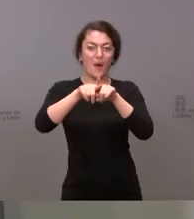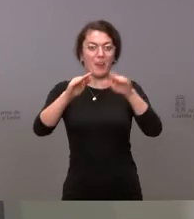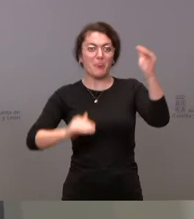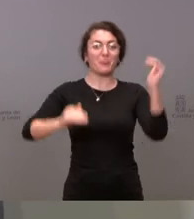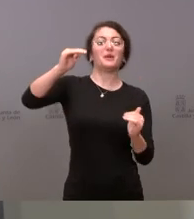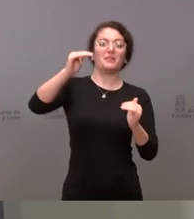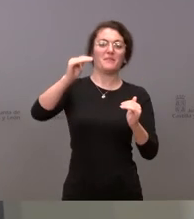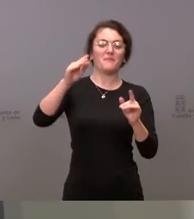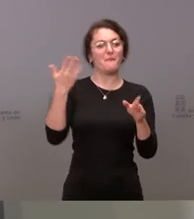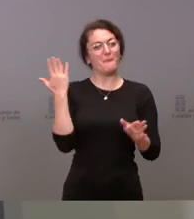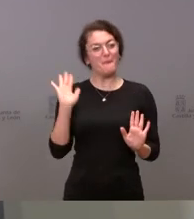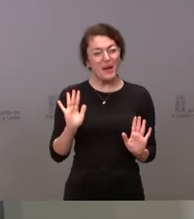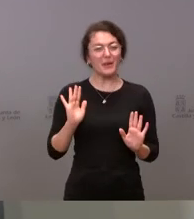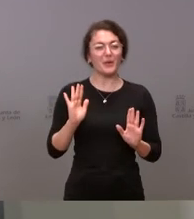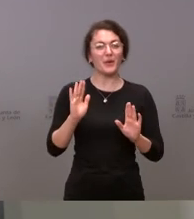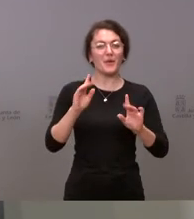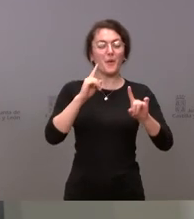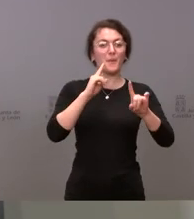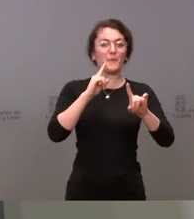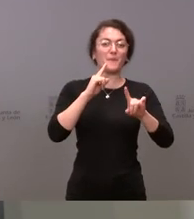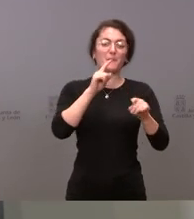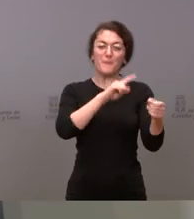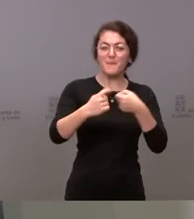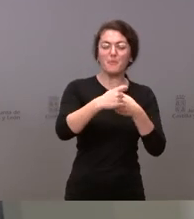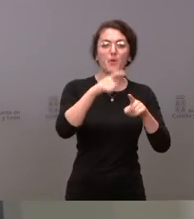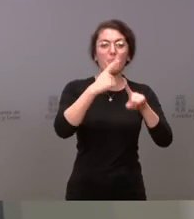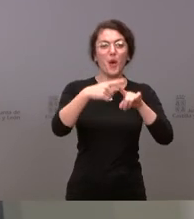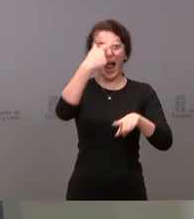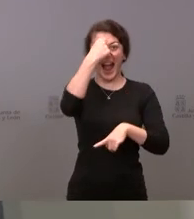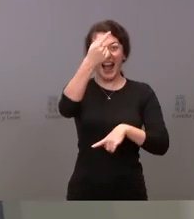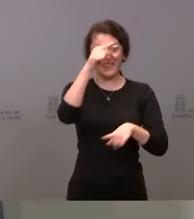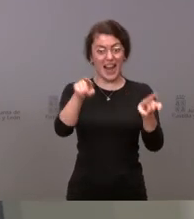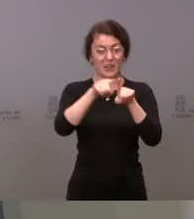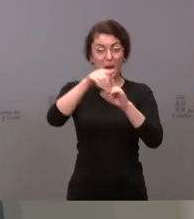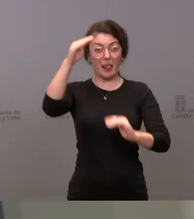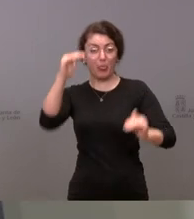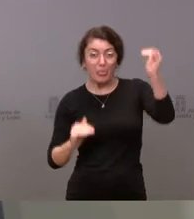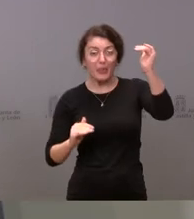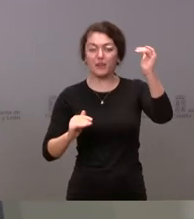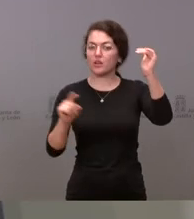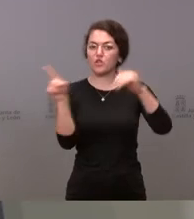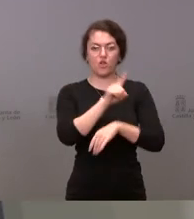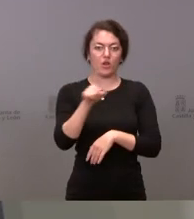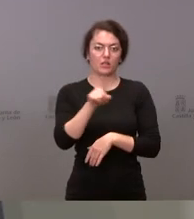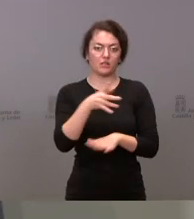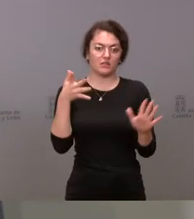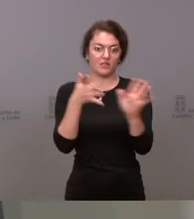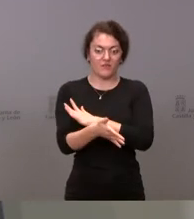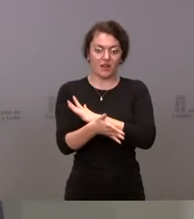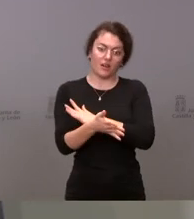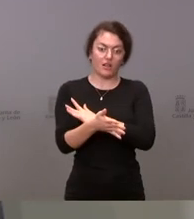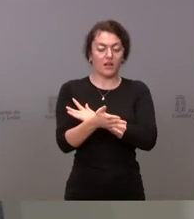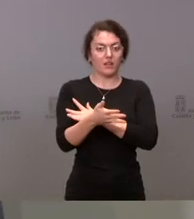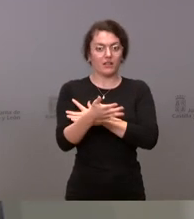han planteado los miembros de Por Ávila. Si fuera así, pues nosotros no lo habríamos aceptado